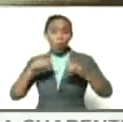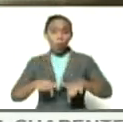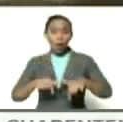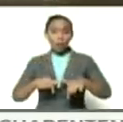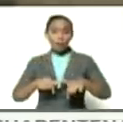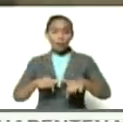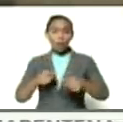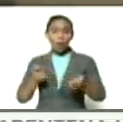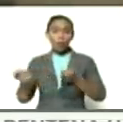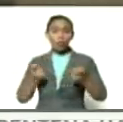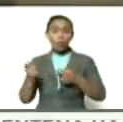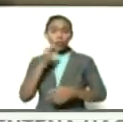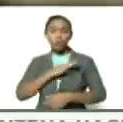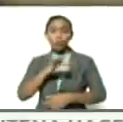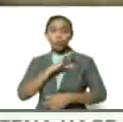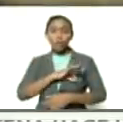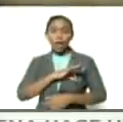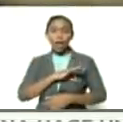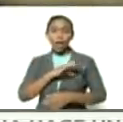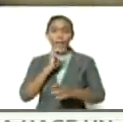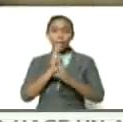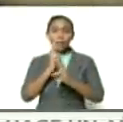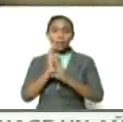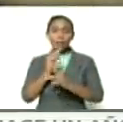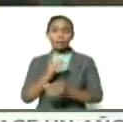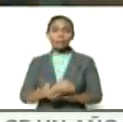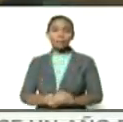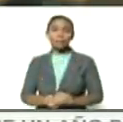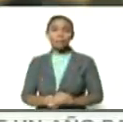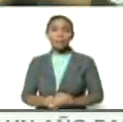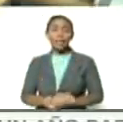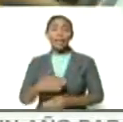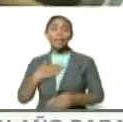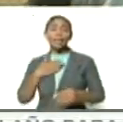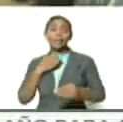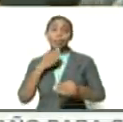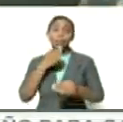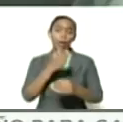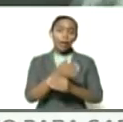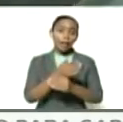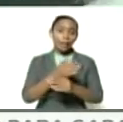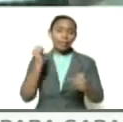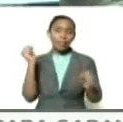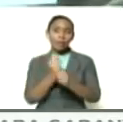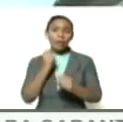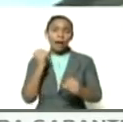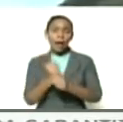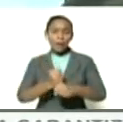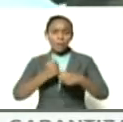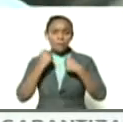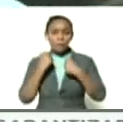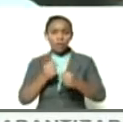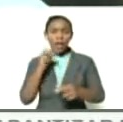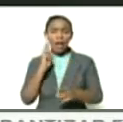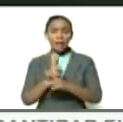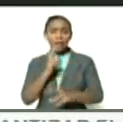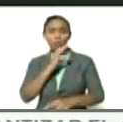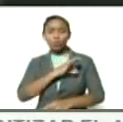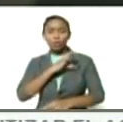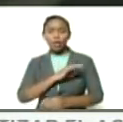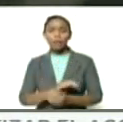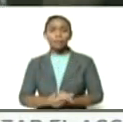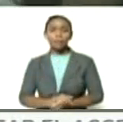dominantes de la sociedad son las redes sociales tenemos que ir a trabajar intensamente en las redes sociales